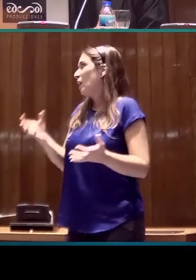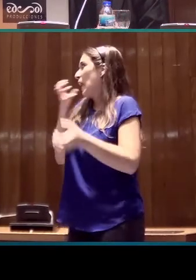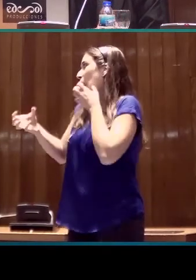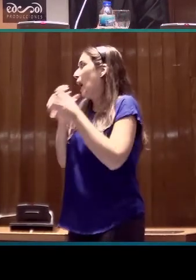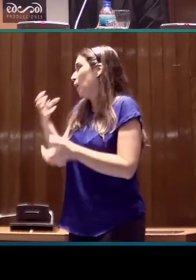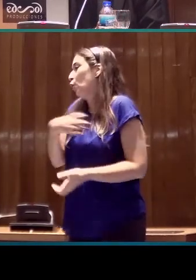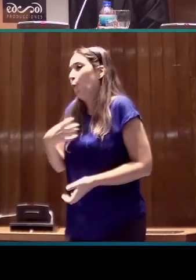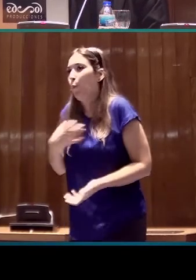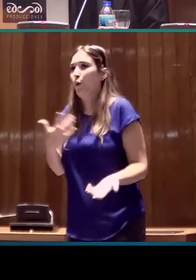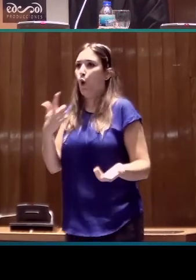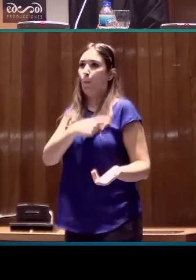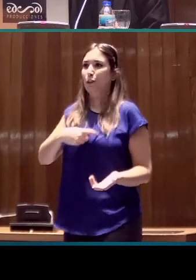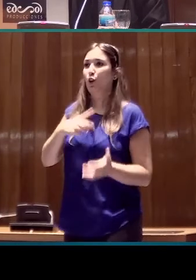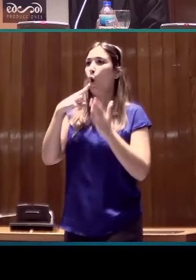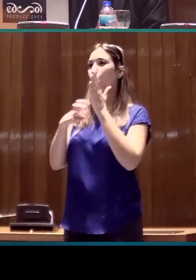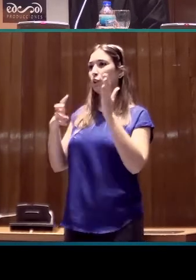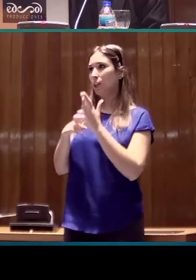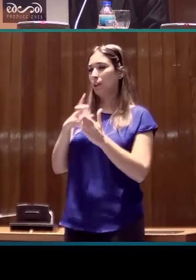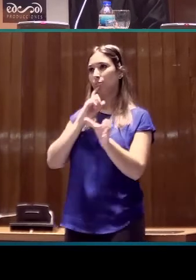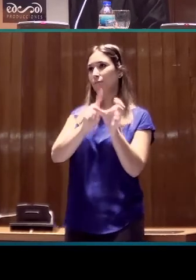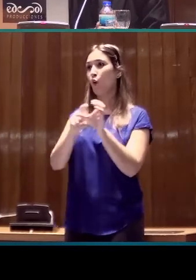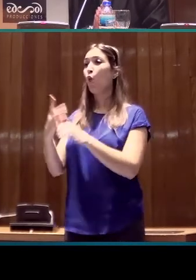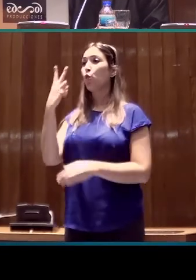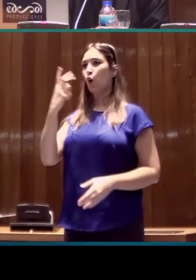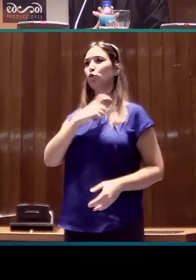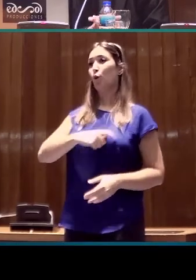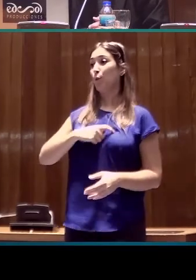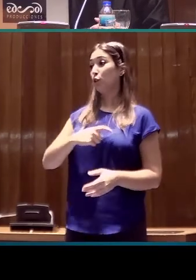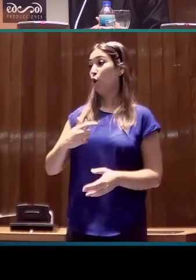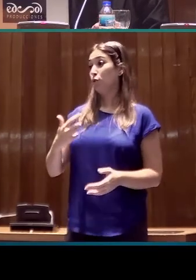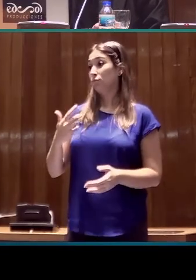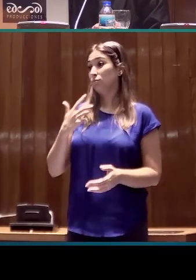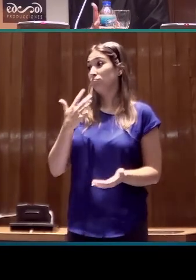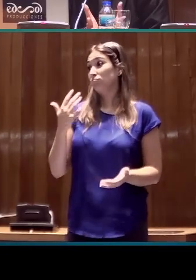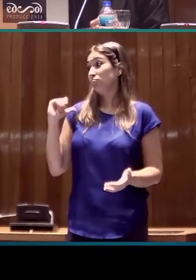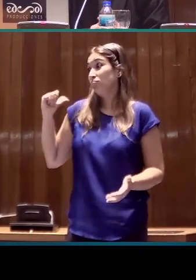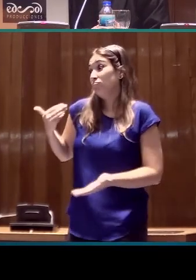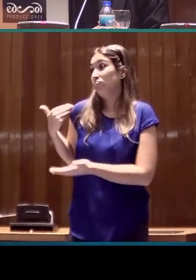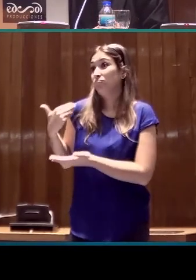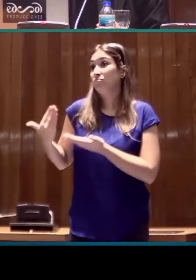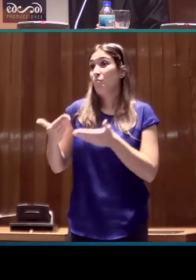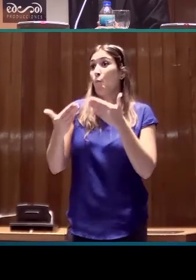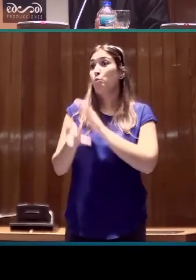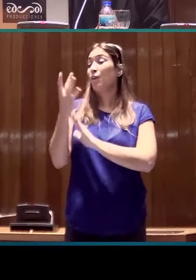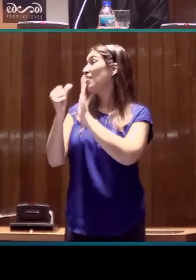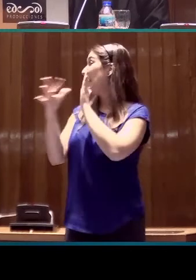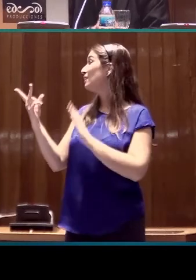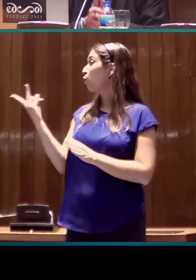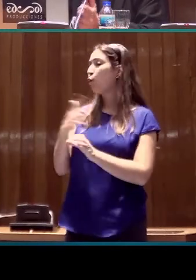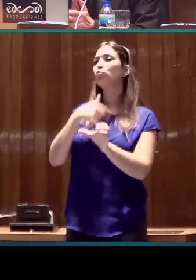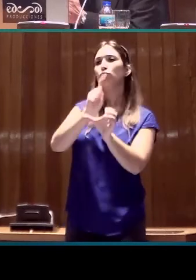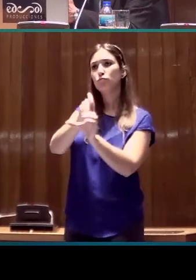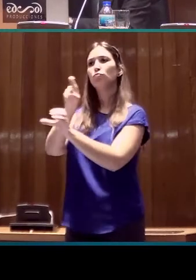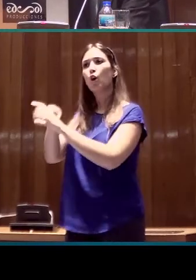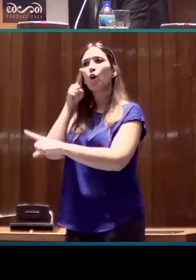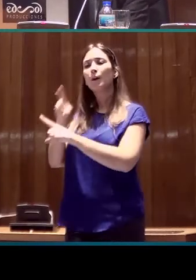En cuanto a comisiones, UCILSE UBA está presente en las dos comisiones que últimamente ha abierto el CENELSE para el estudio